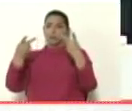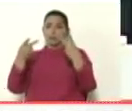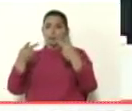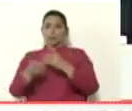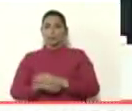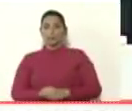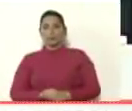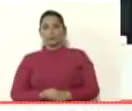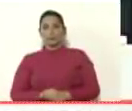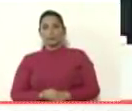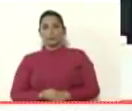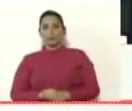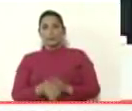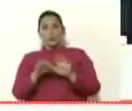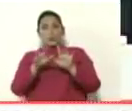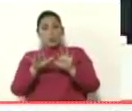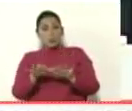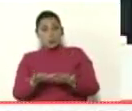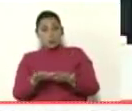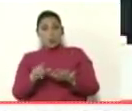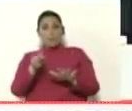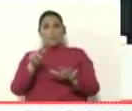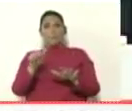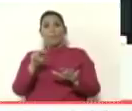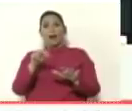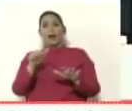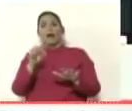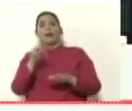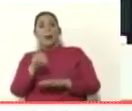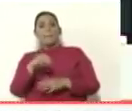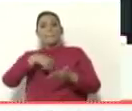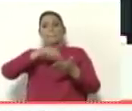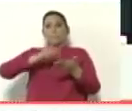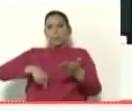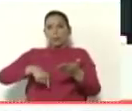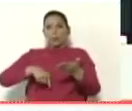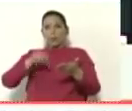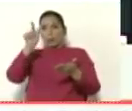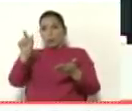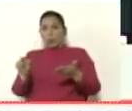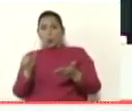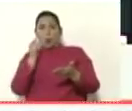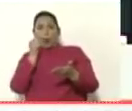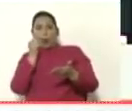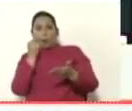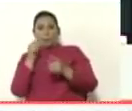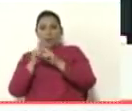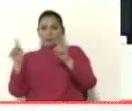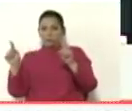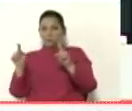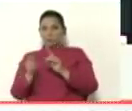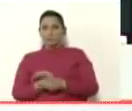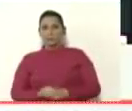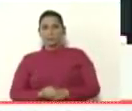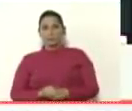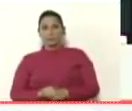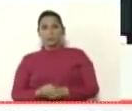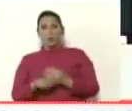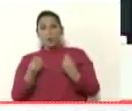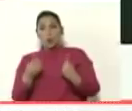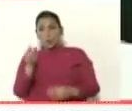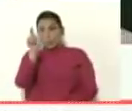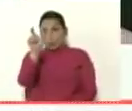en la página Panam Post, firmado por el señor Orlando Avendaño, como la